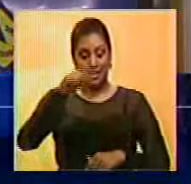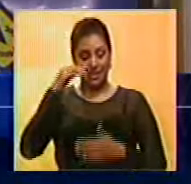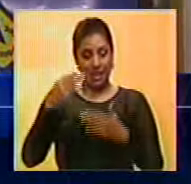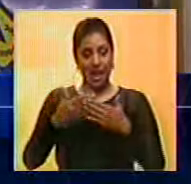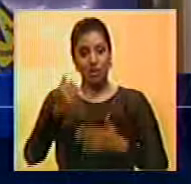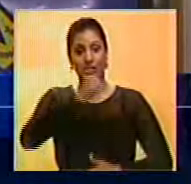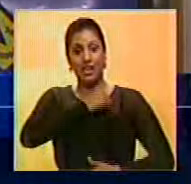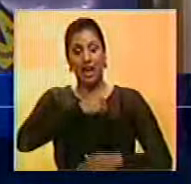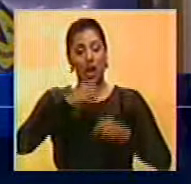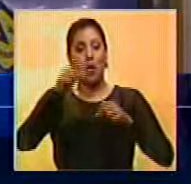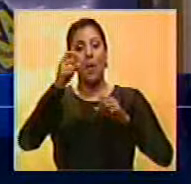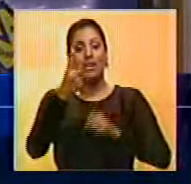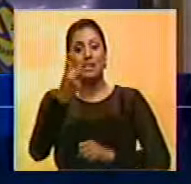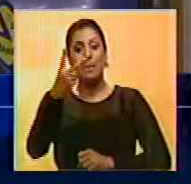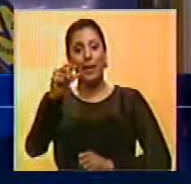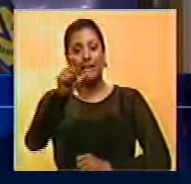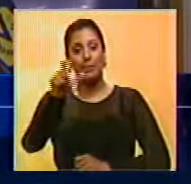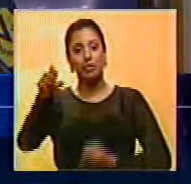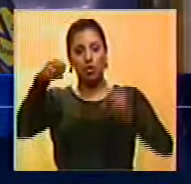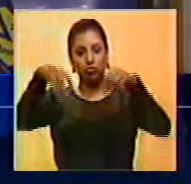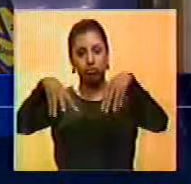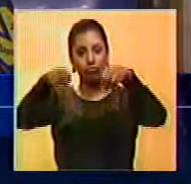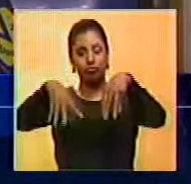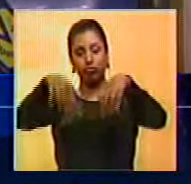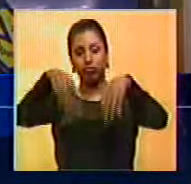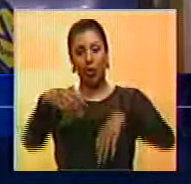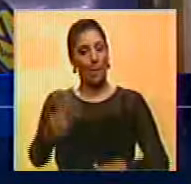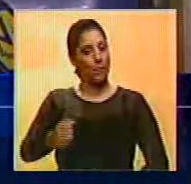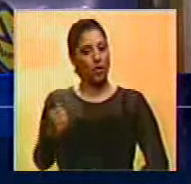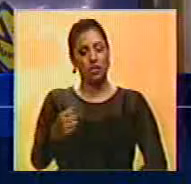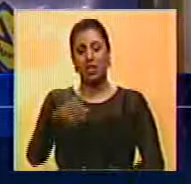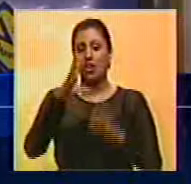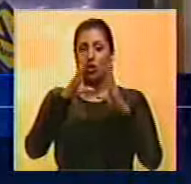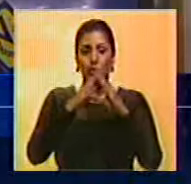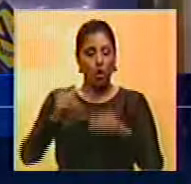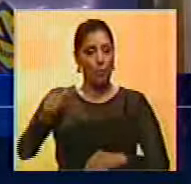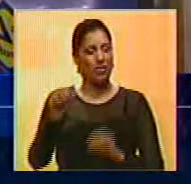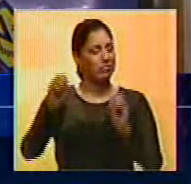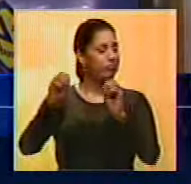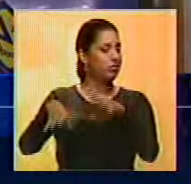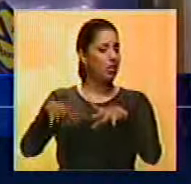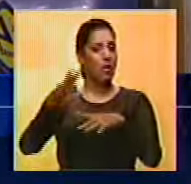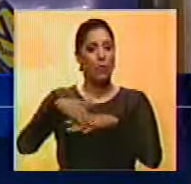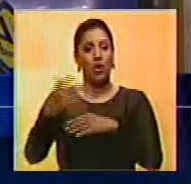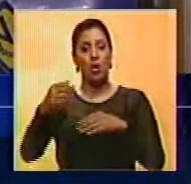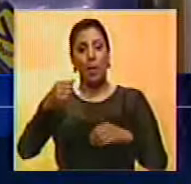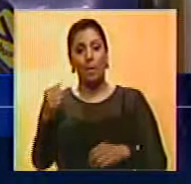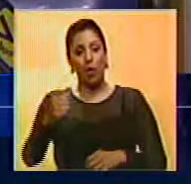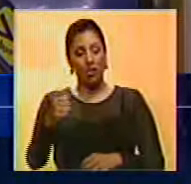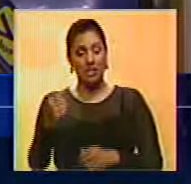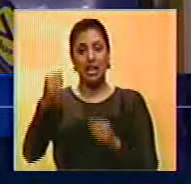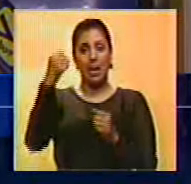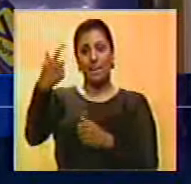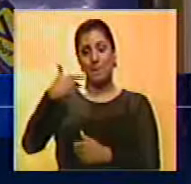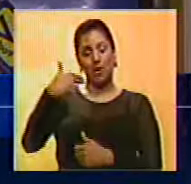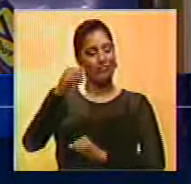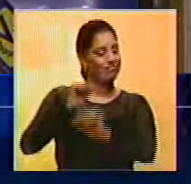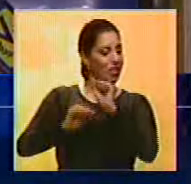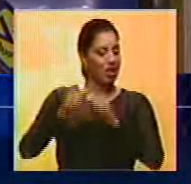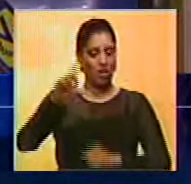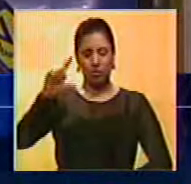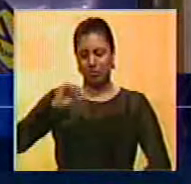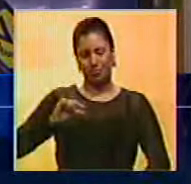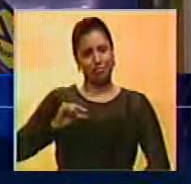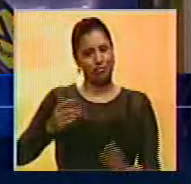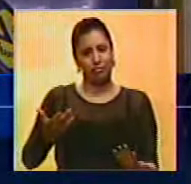Chacao hemos tenido más de 120 renuncias. Eso es parte de un proceso que se está dando en todas las policías. A los policías los están matando. Los sueldos de los policías no